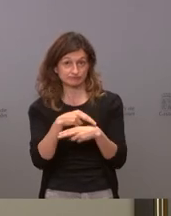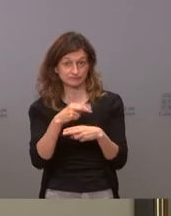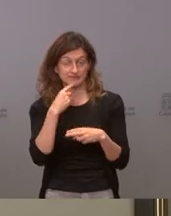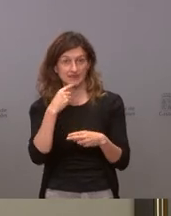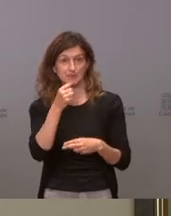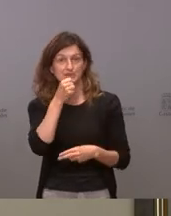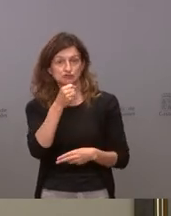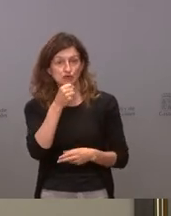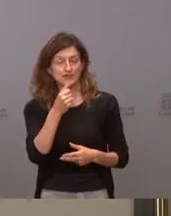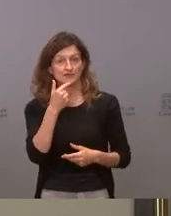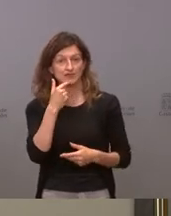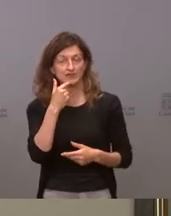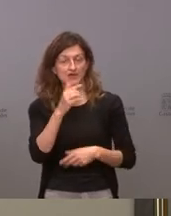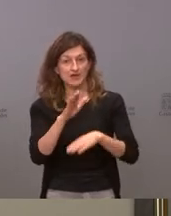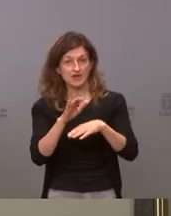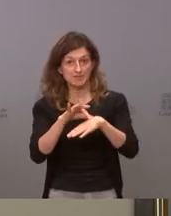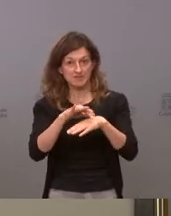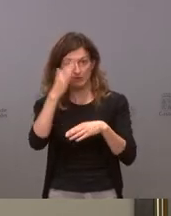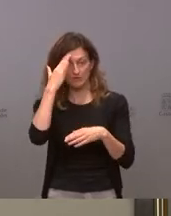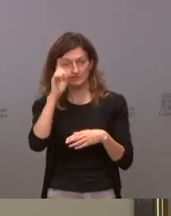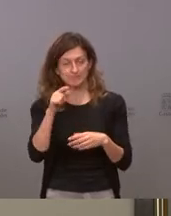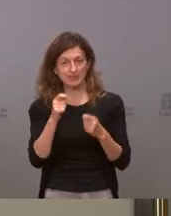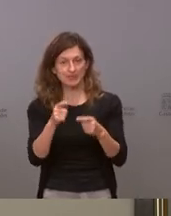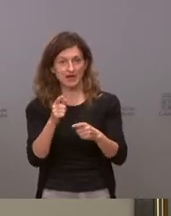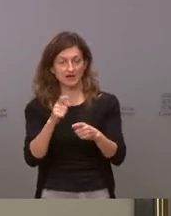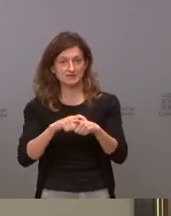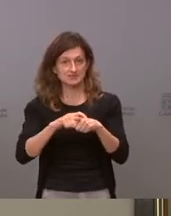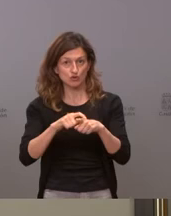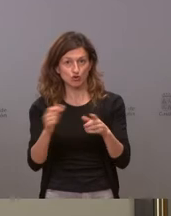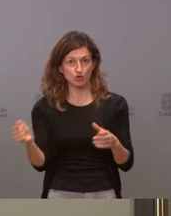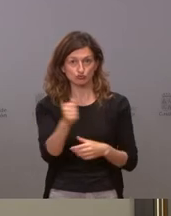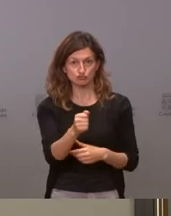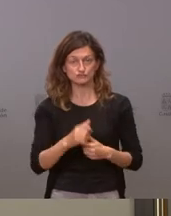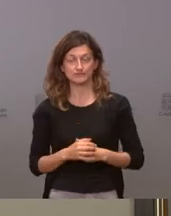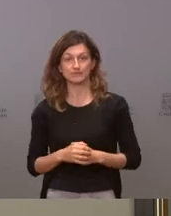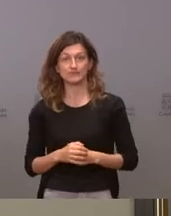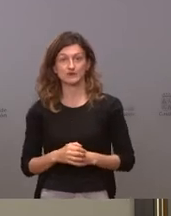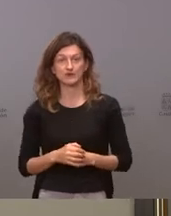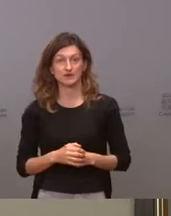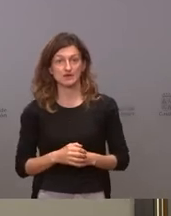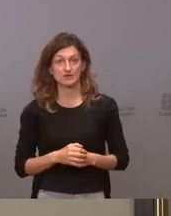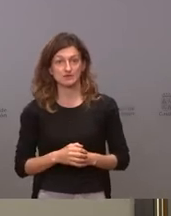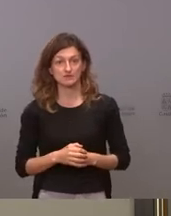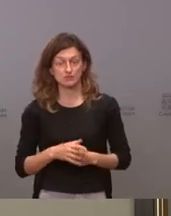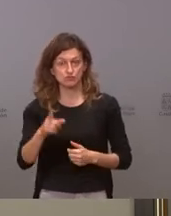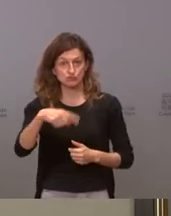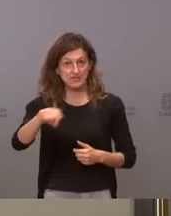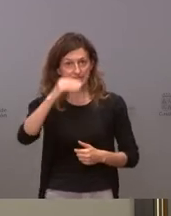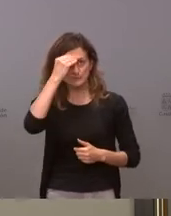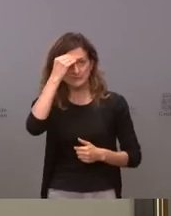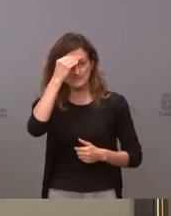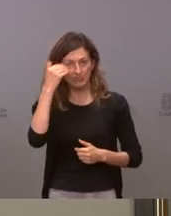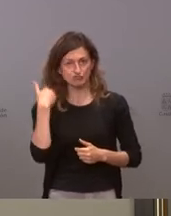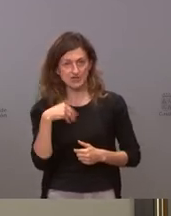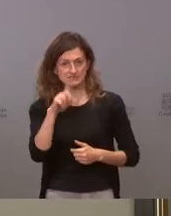comprometieron a que en atención primaria haya atención psicológica o se incorporen psicólogos no sé si ya han pensado o